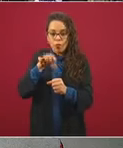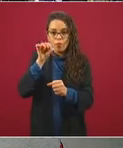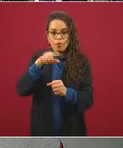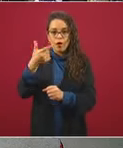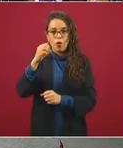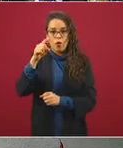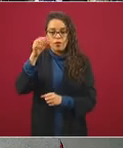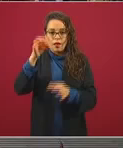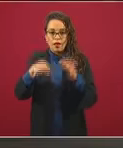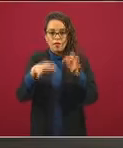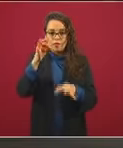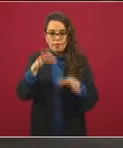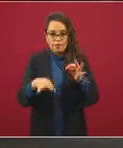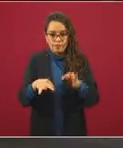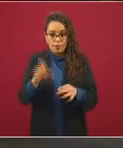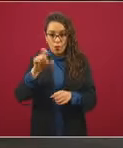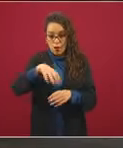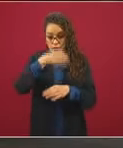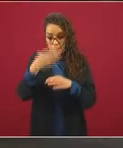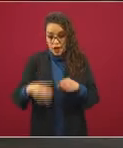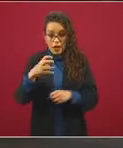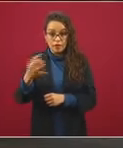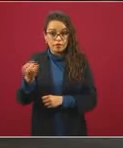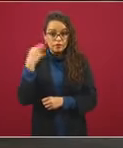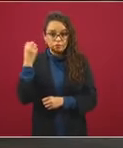conferencia de prensa.